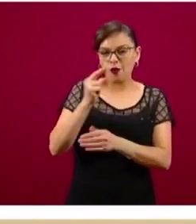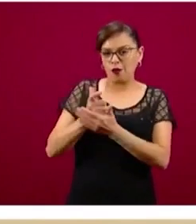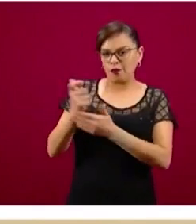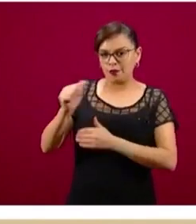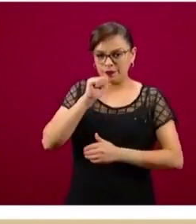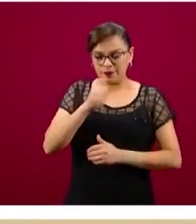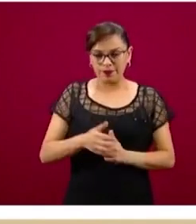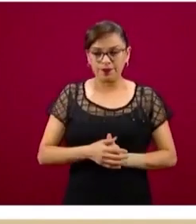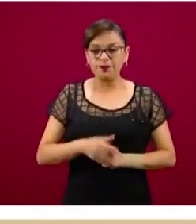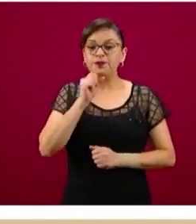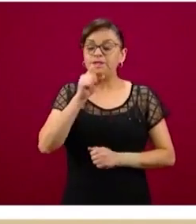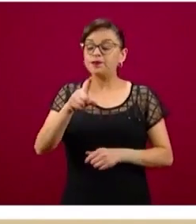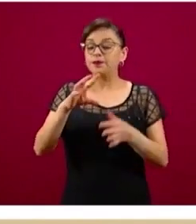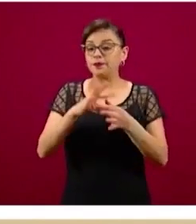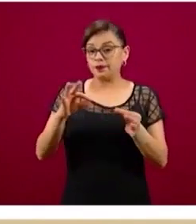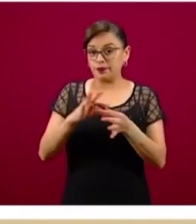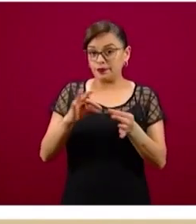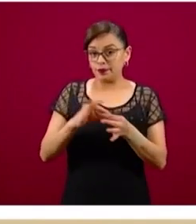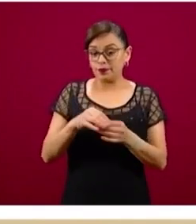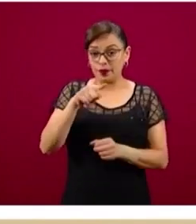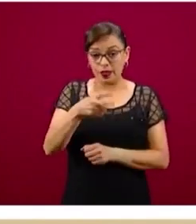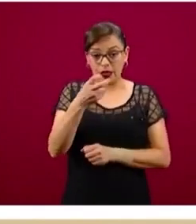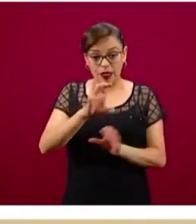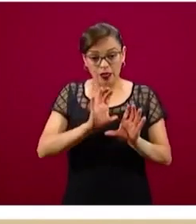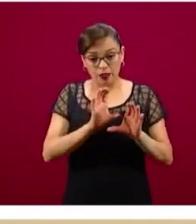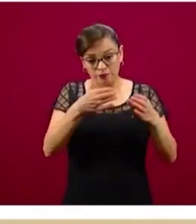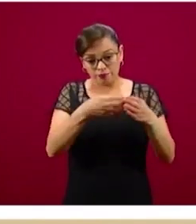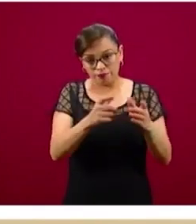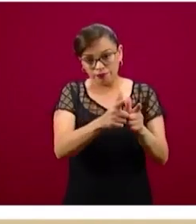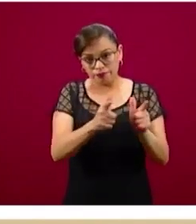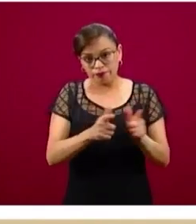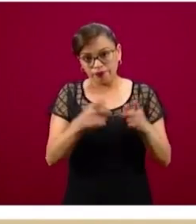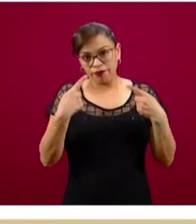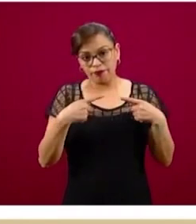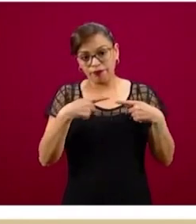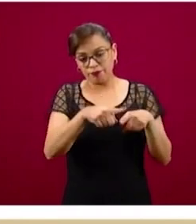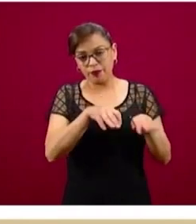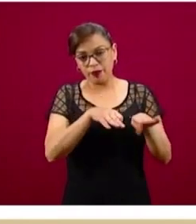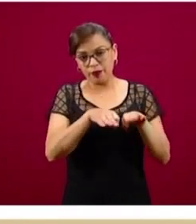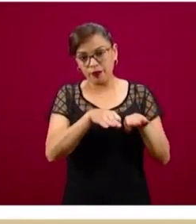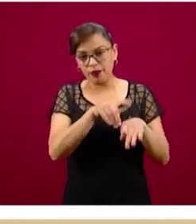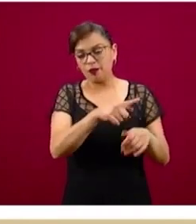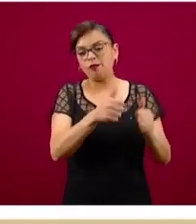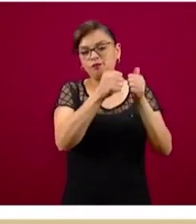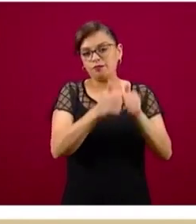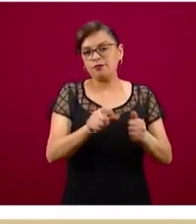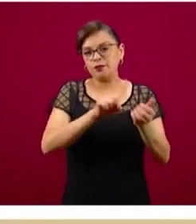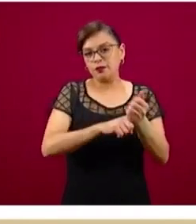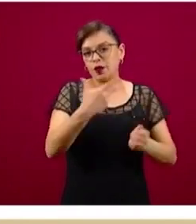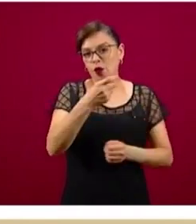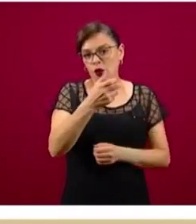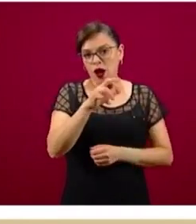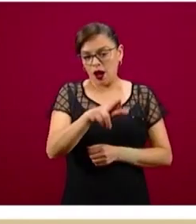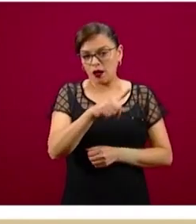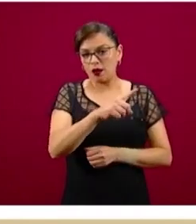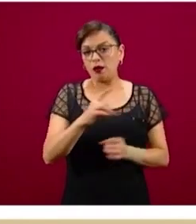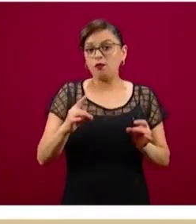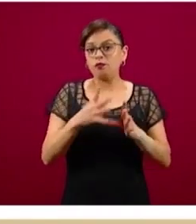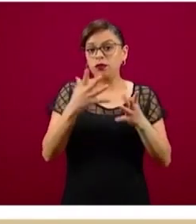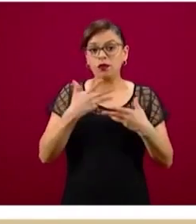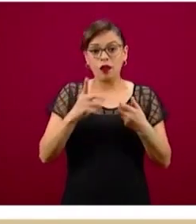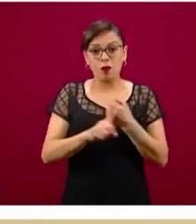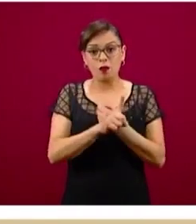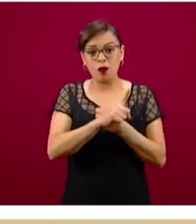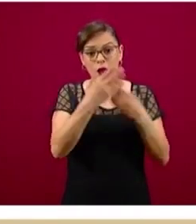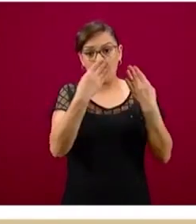posiblemente este sector pudiera, sobre todo vuelvo a enfatizar el tema de personas trabajadoras del hogar, pudiera tener algún inconveniente con las cuentas bancarias.